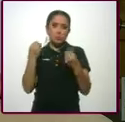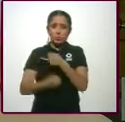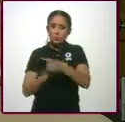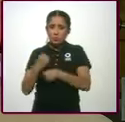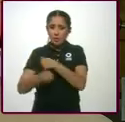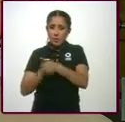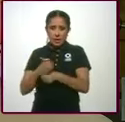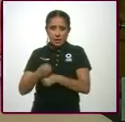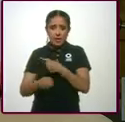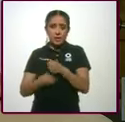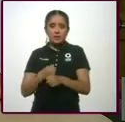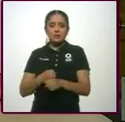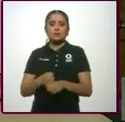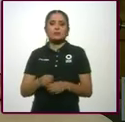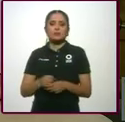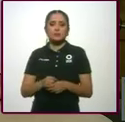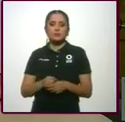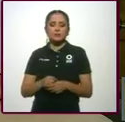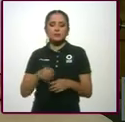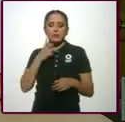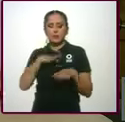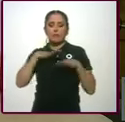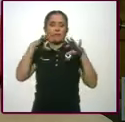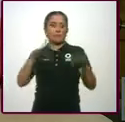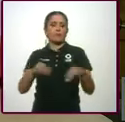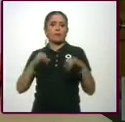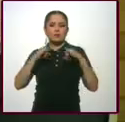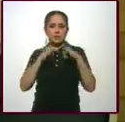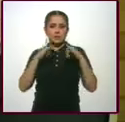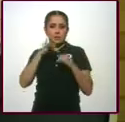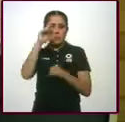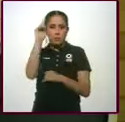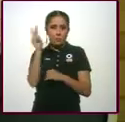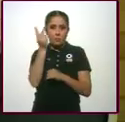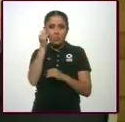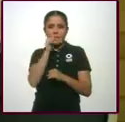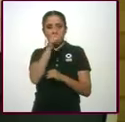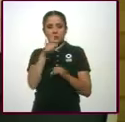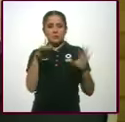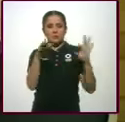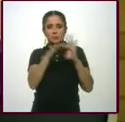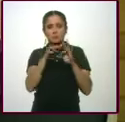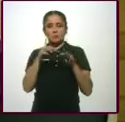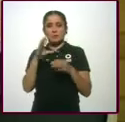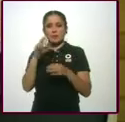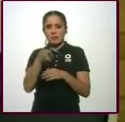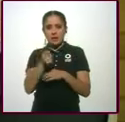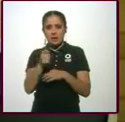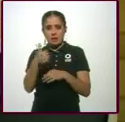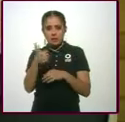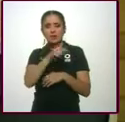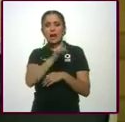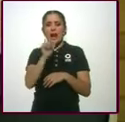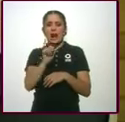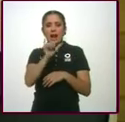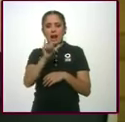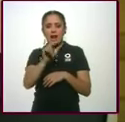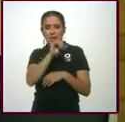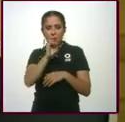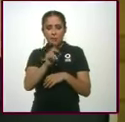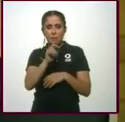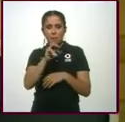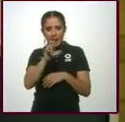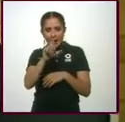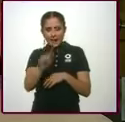de la fundación del instituto por el ingeniero Alejo Peralta, Eugenio